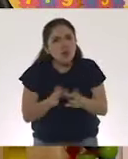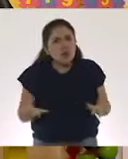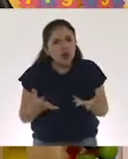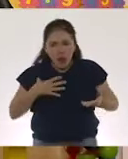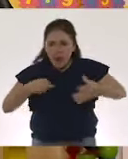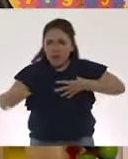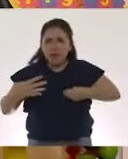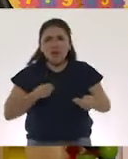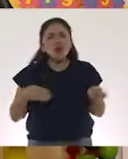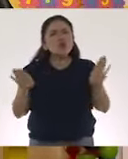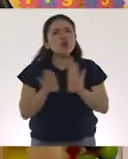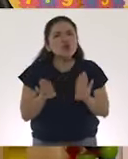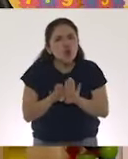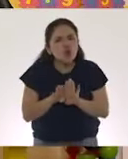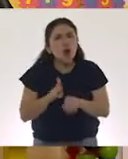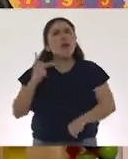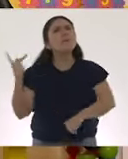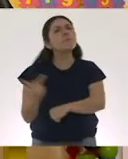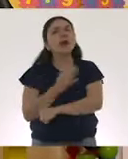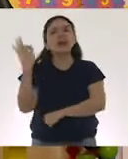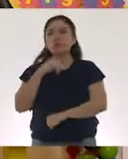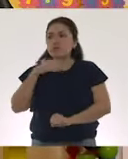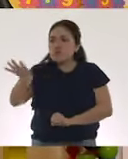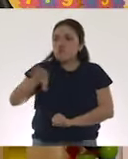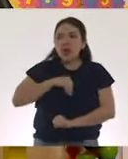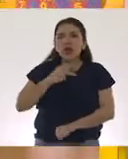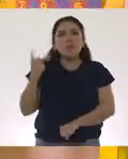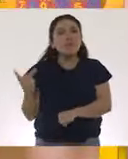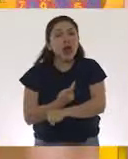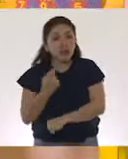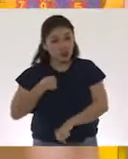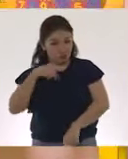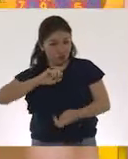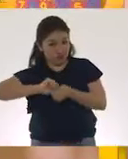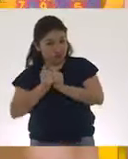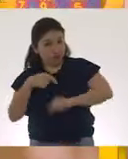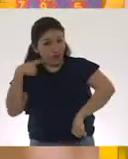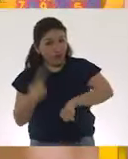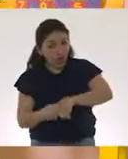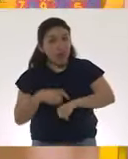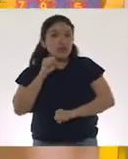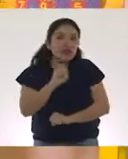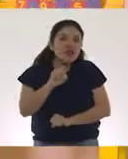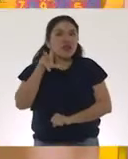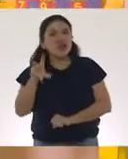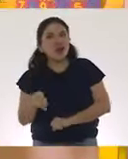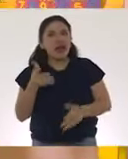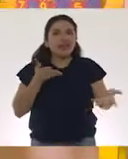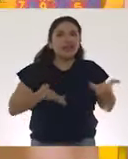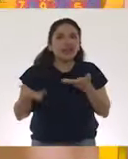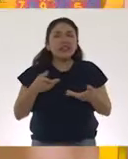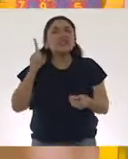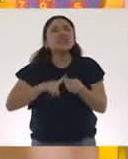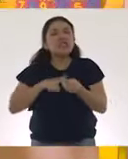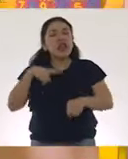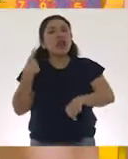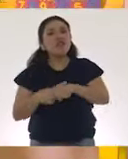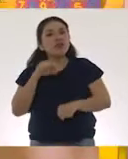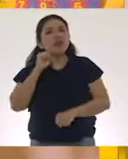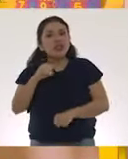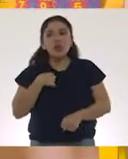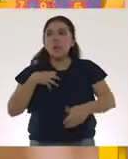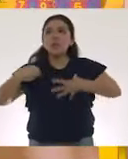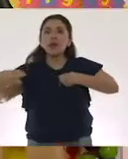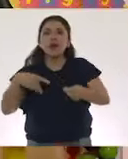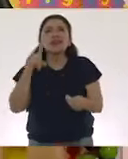se transmite? ¿Qué pasa si me contagio? ¿Me voy a enfermar o no me voy a enfermar? ¿Quiénes se van a enfermar o a quiénes voy